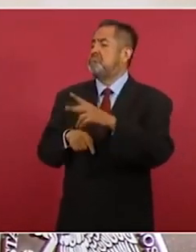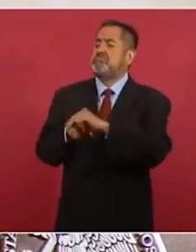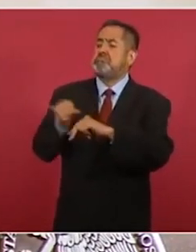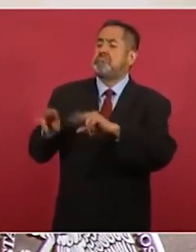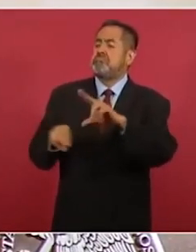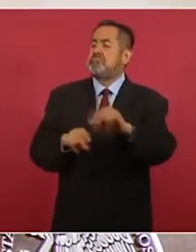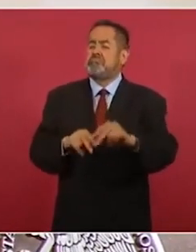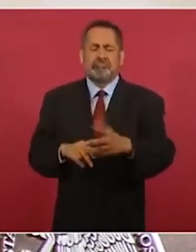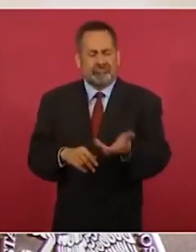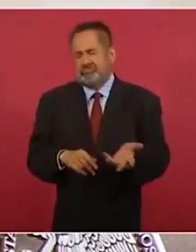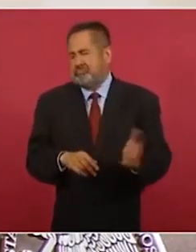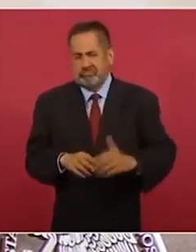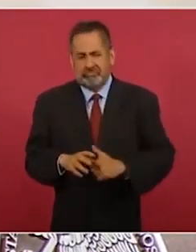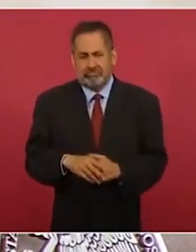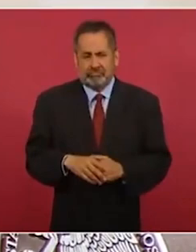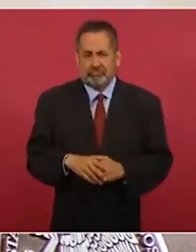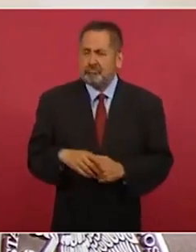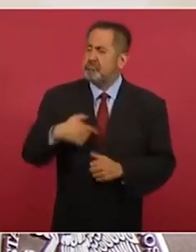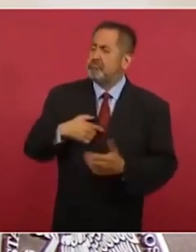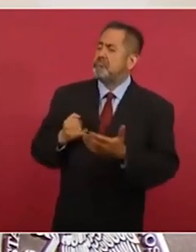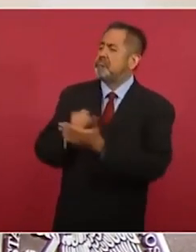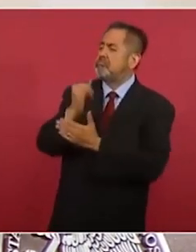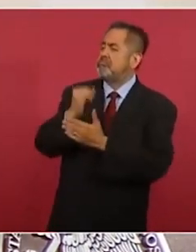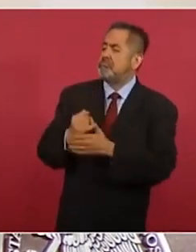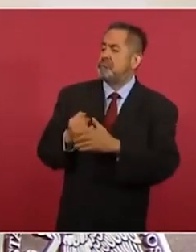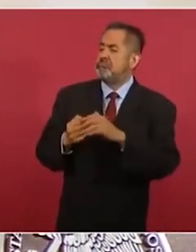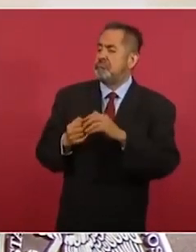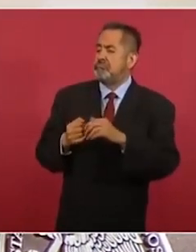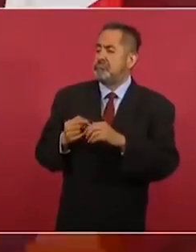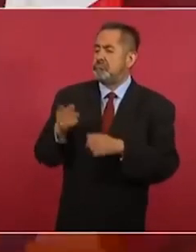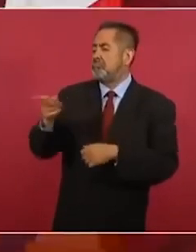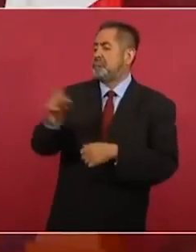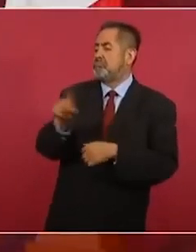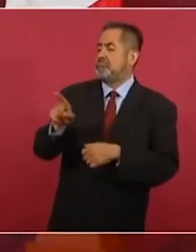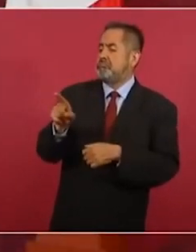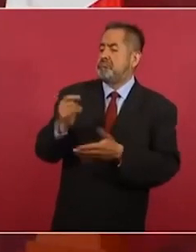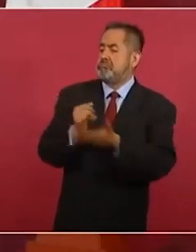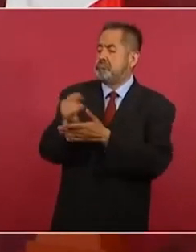¿Nosotros vamos a decidir sobre los demás?